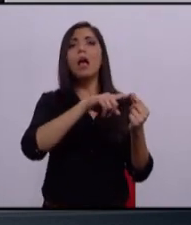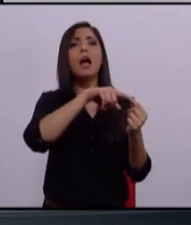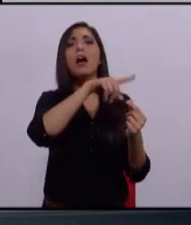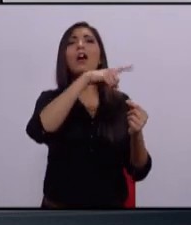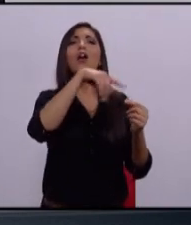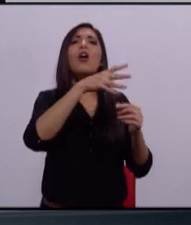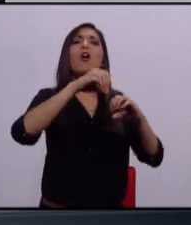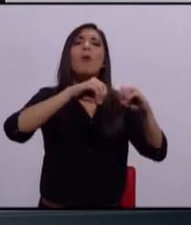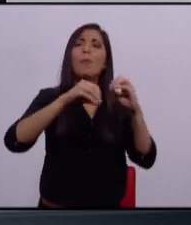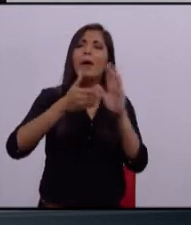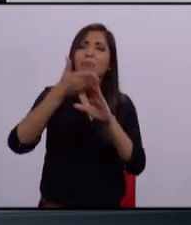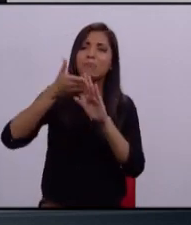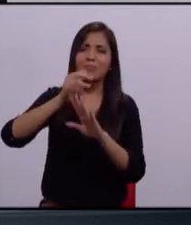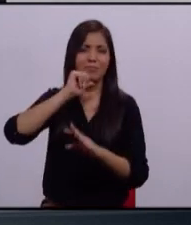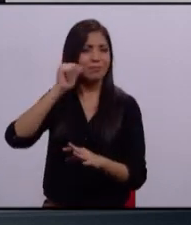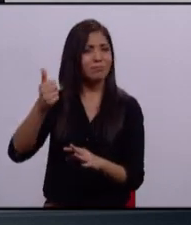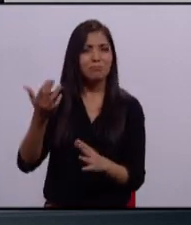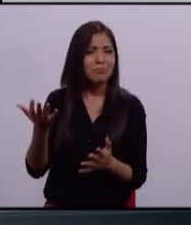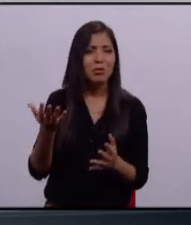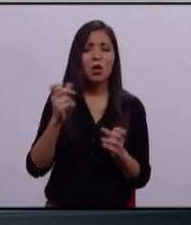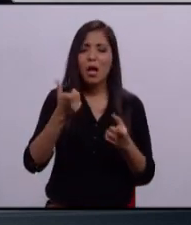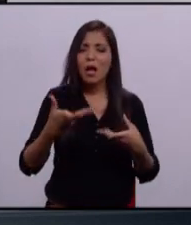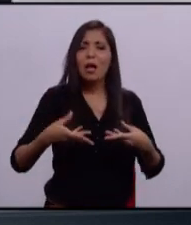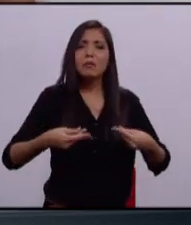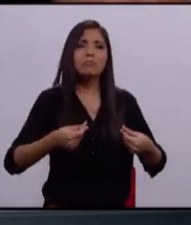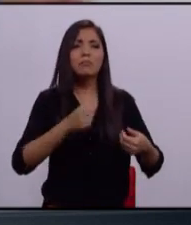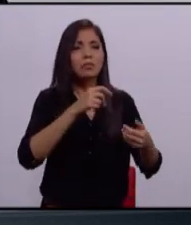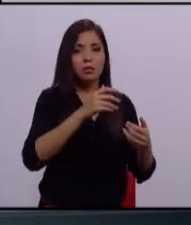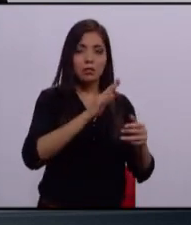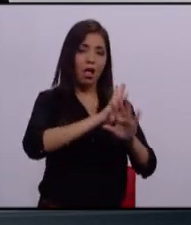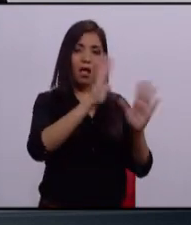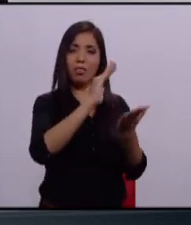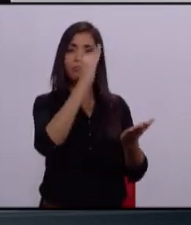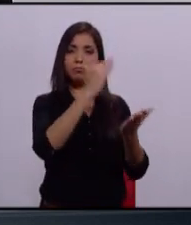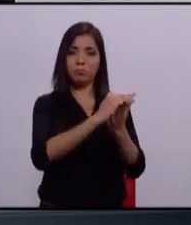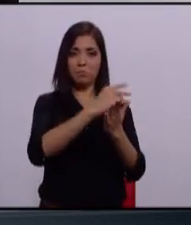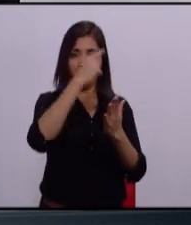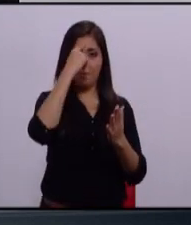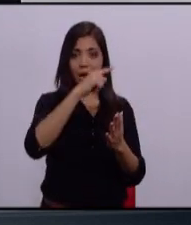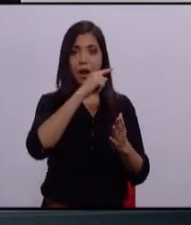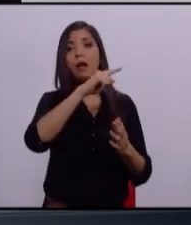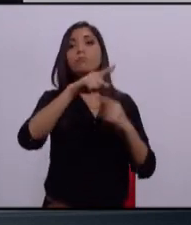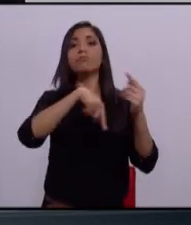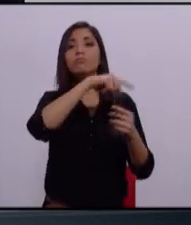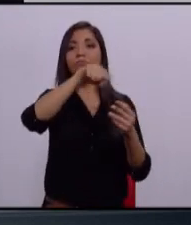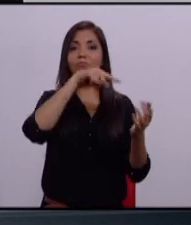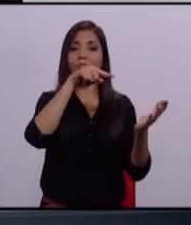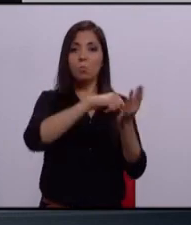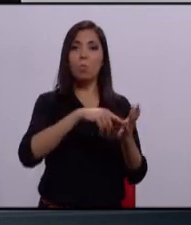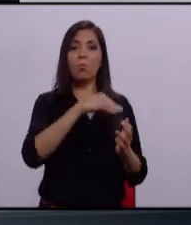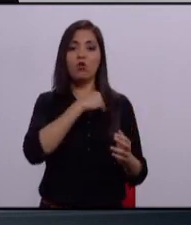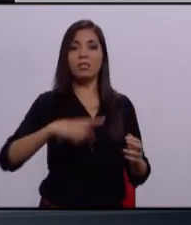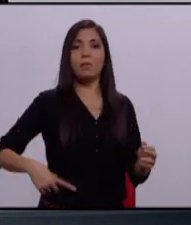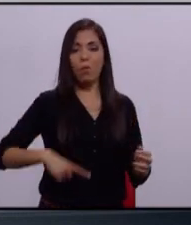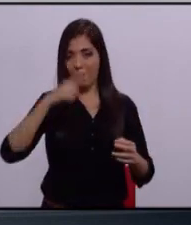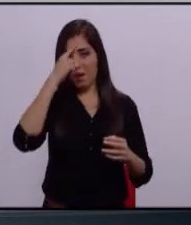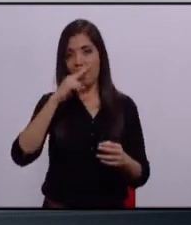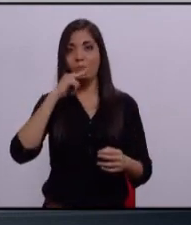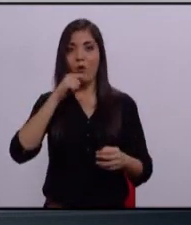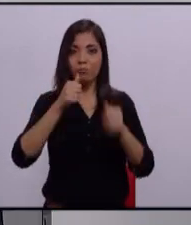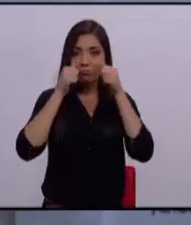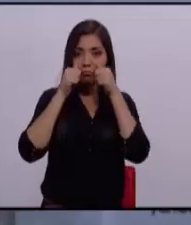innecesarias, en gastos que no les sirven a los zapopanos, van a terminar. Desterraremos la corrupción de nuestro municipio de Zapopan.